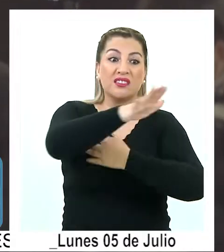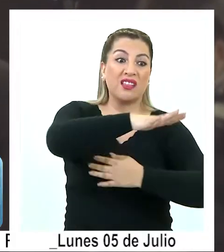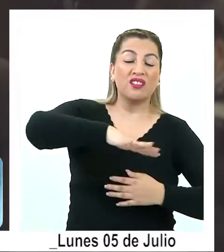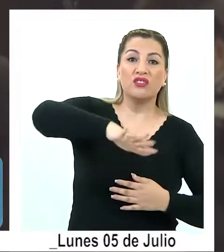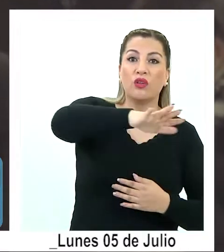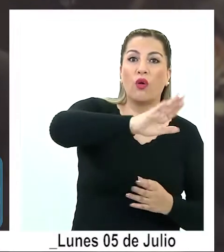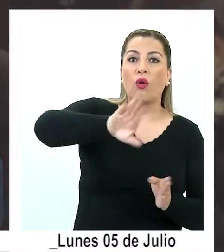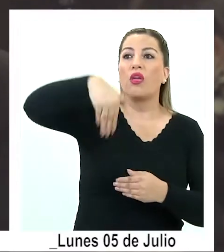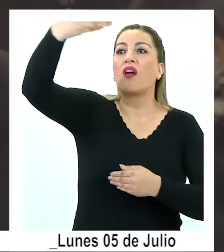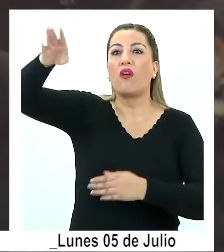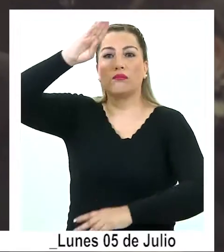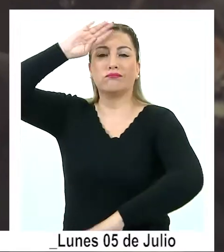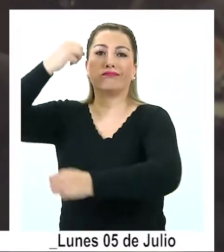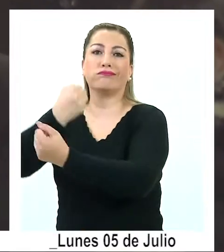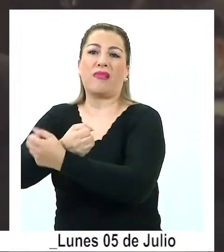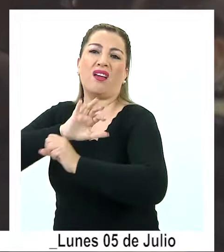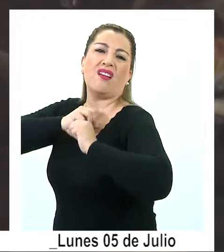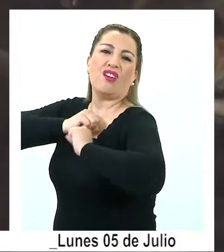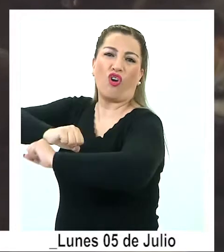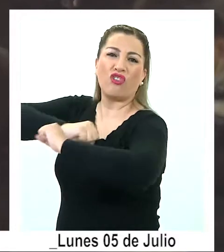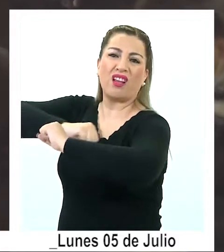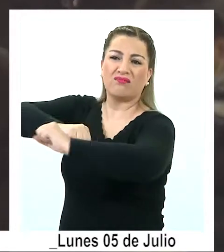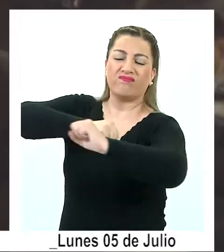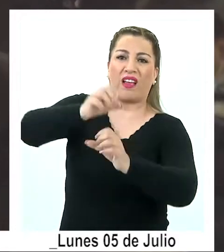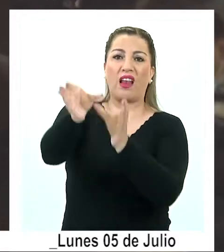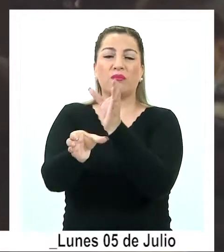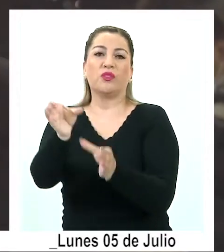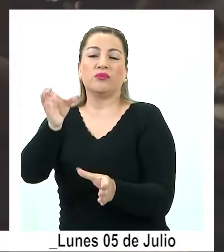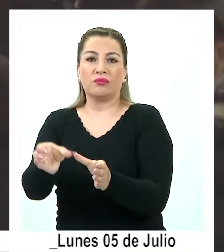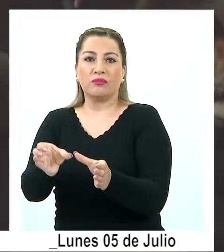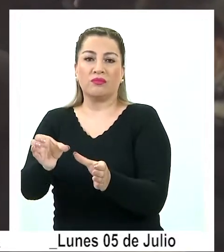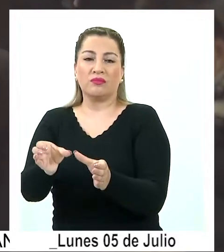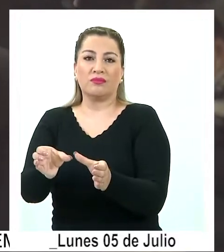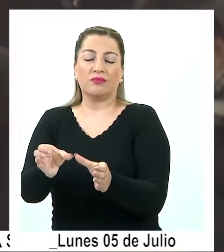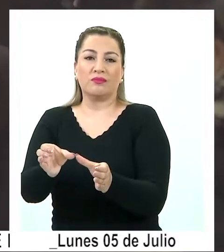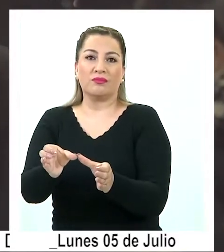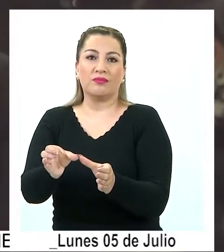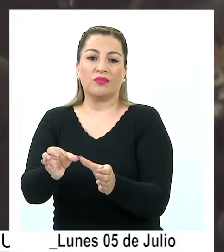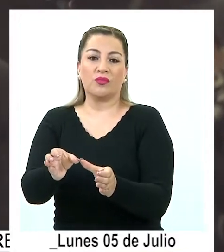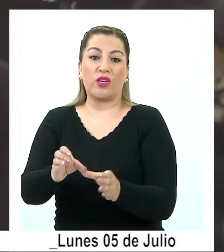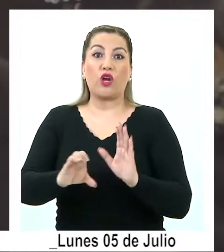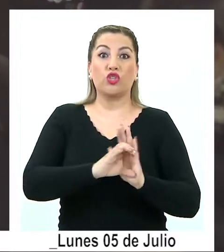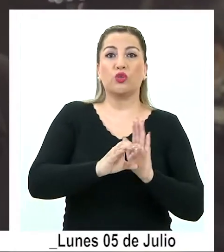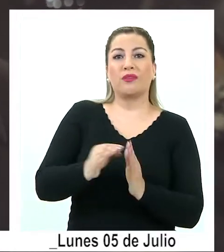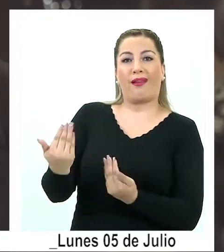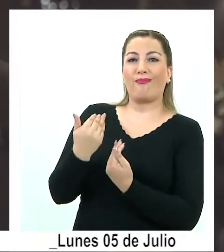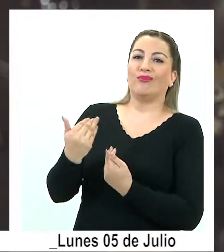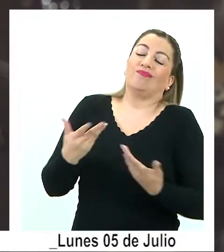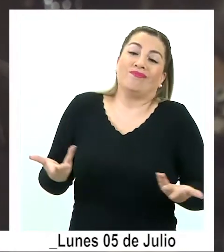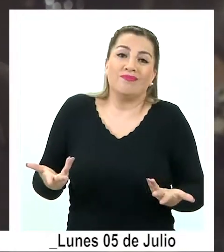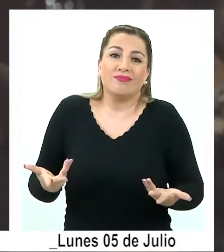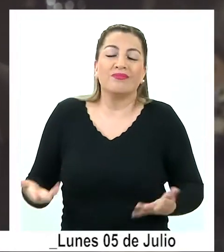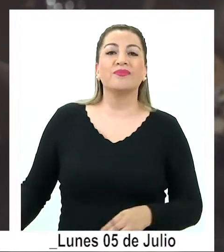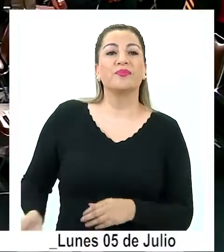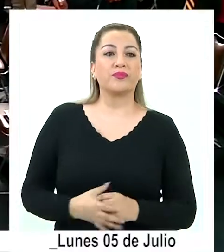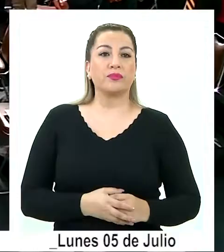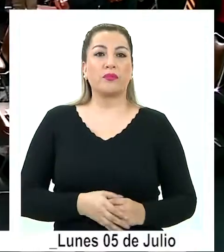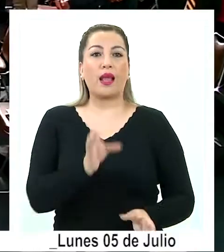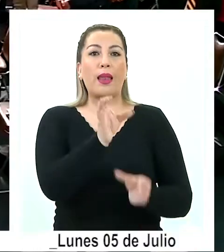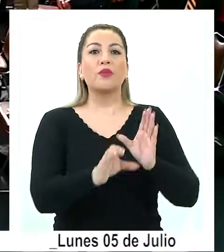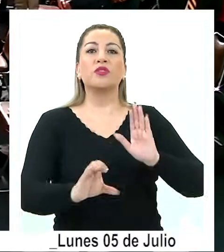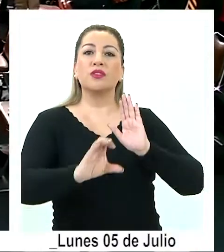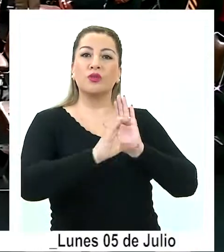intereses populares y en la calle estuviese la policía reprimiendo a la gente que nos permitió a nosotros estar en este proceso constituyente.